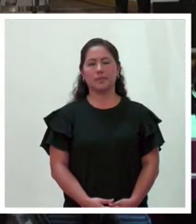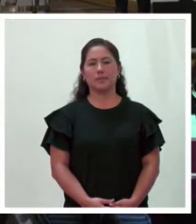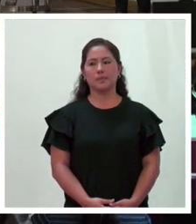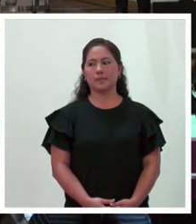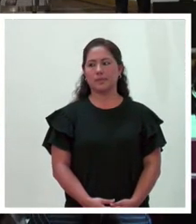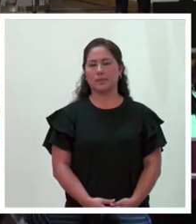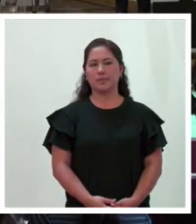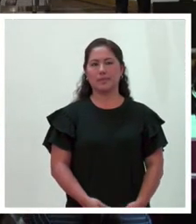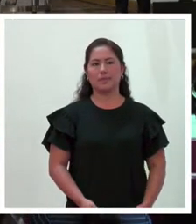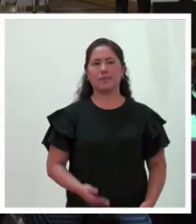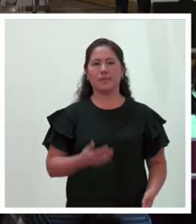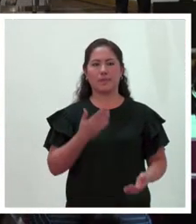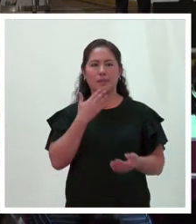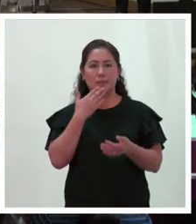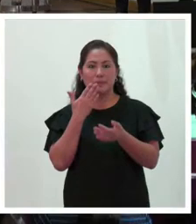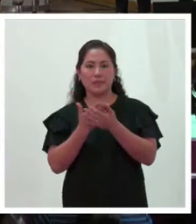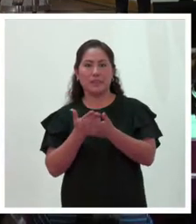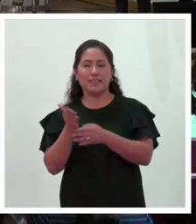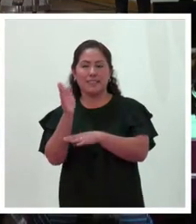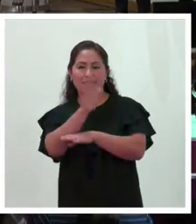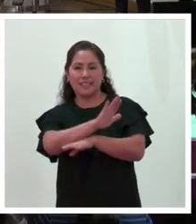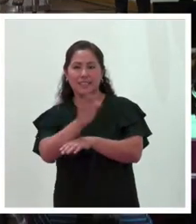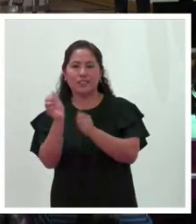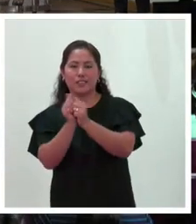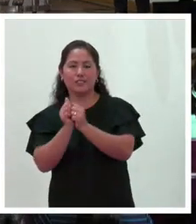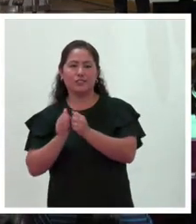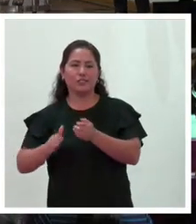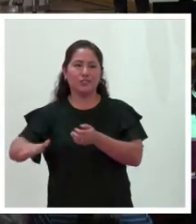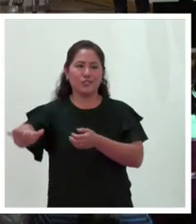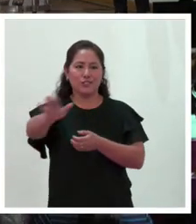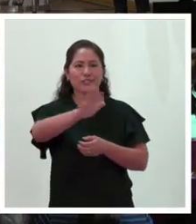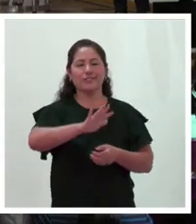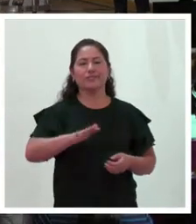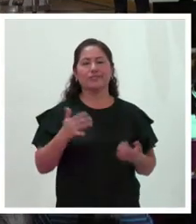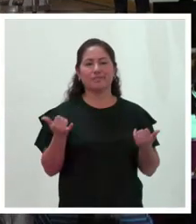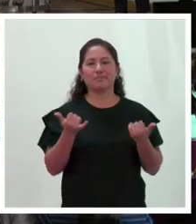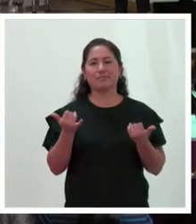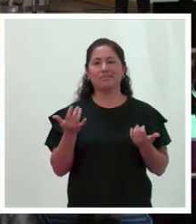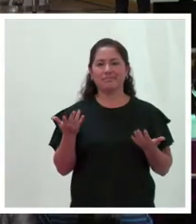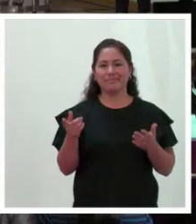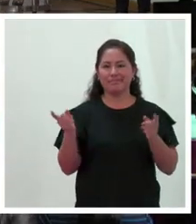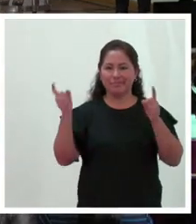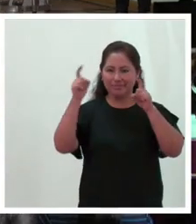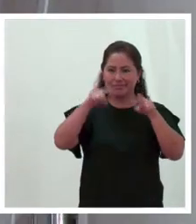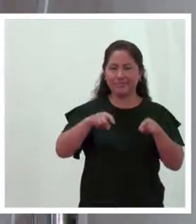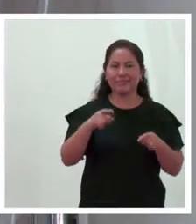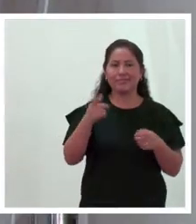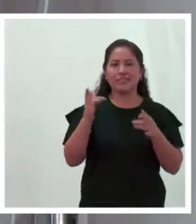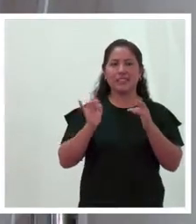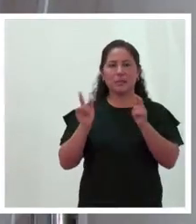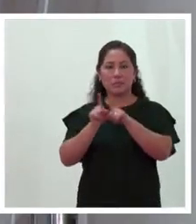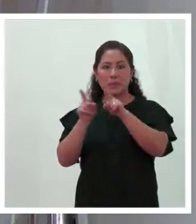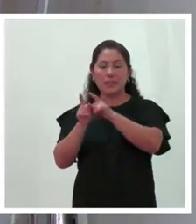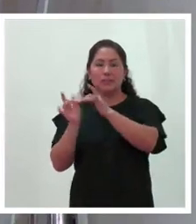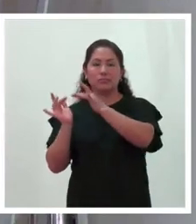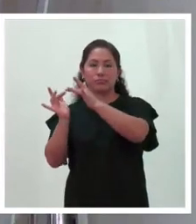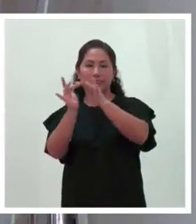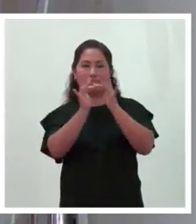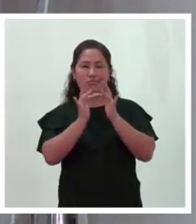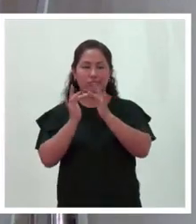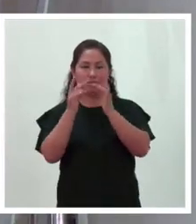Muy buenas tardes con todos y con todas los aquí presentes, quienes nos siguen en redes sociales también.